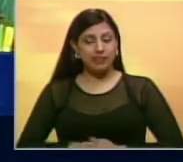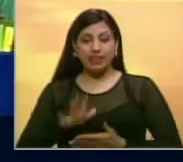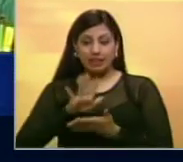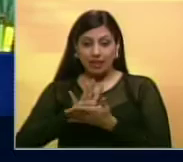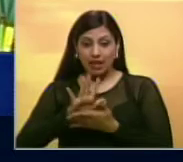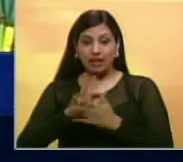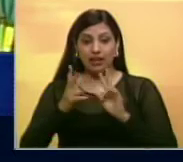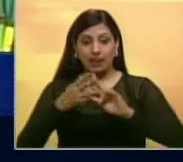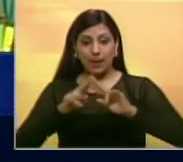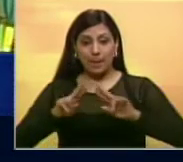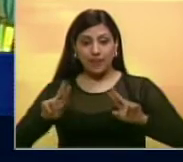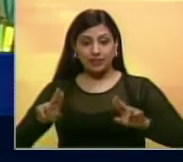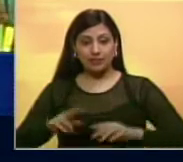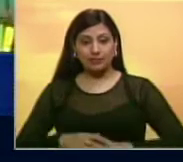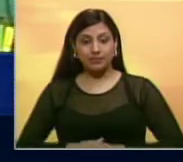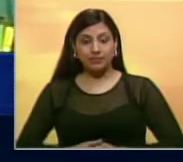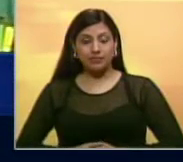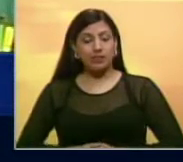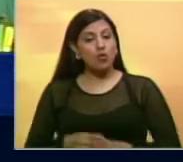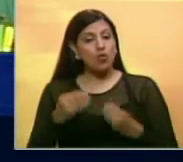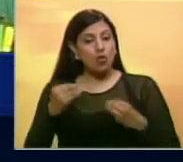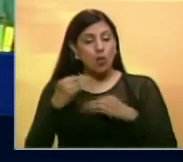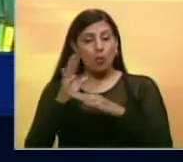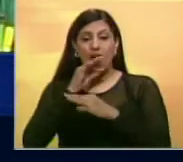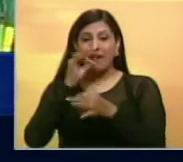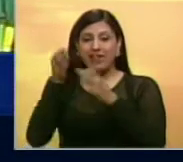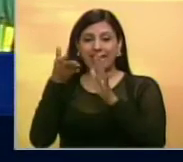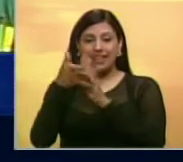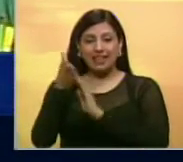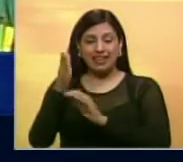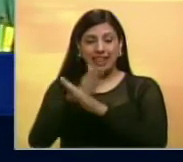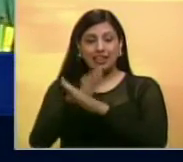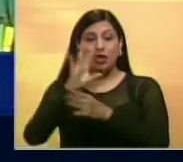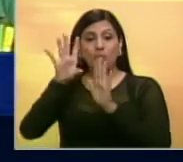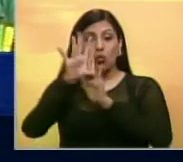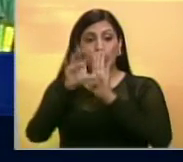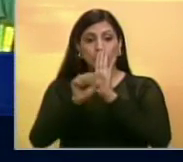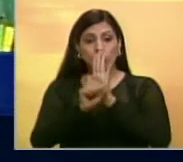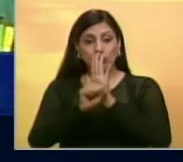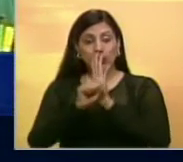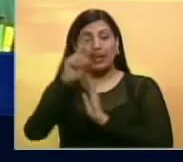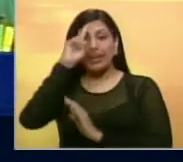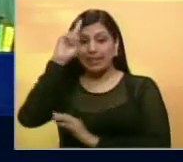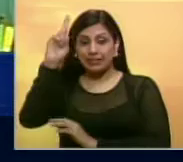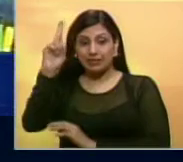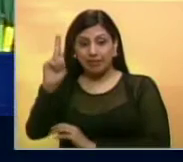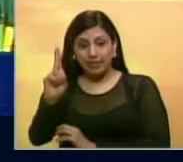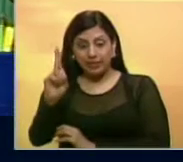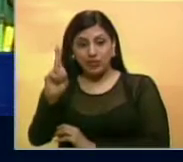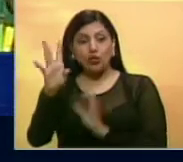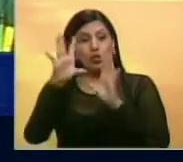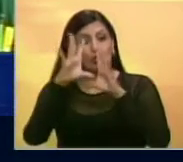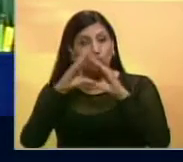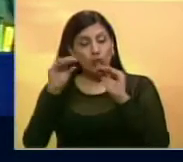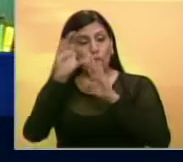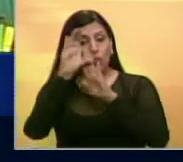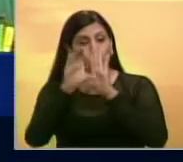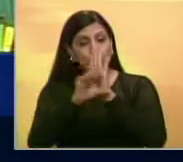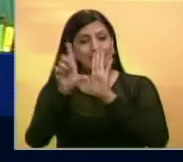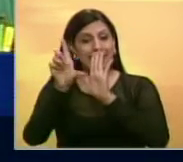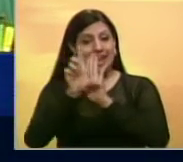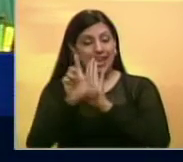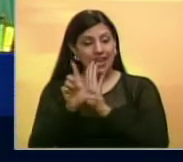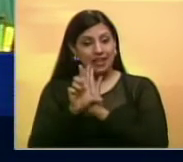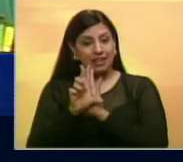Tranquila y en paz. Como dice la Constitución, ¿verdad? Respetando la Constitución, las